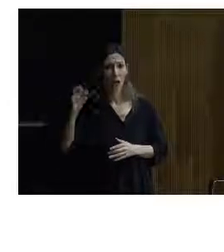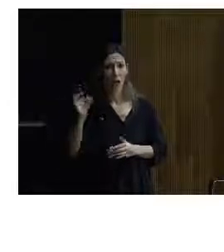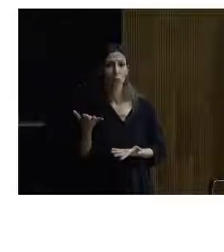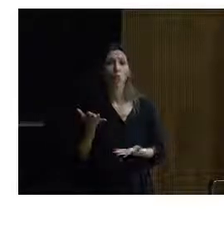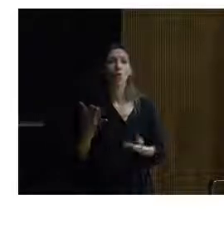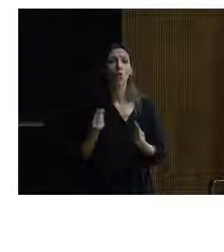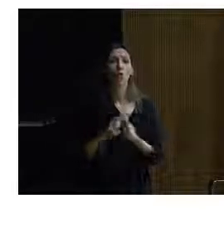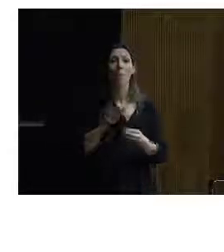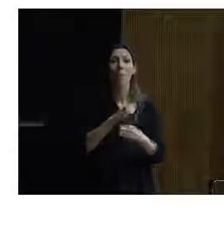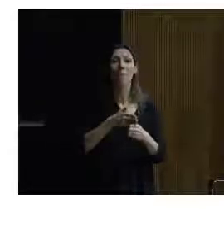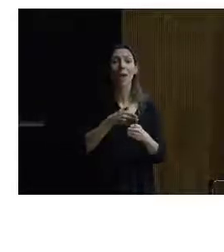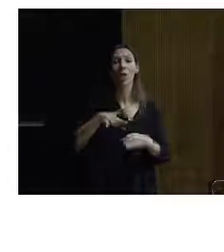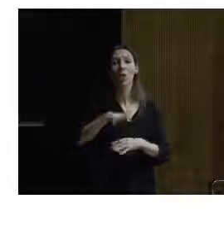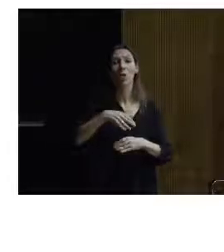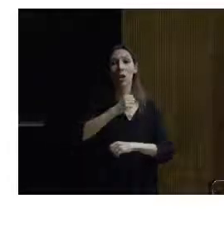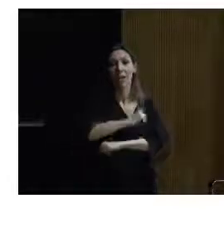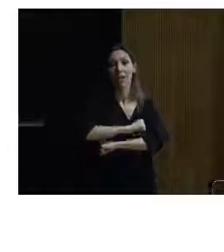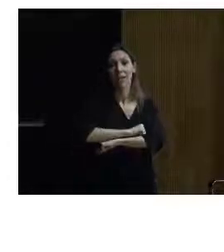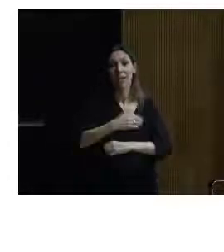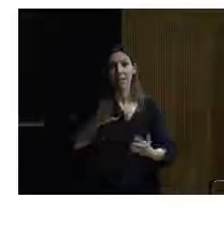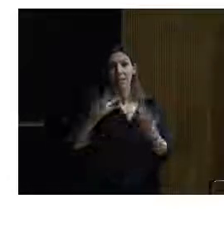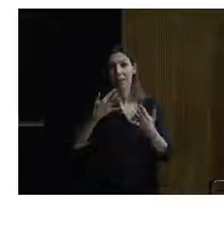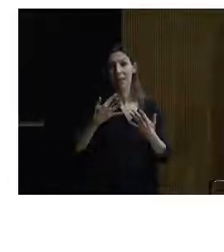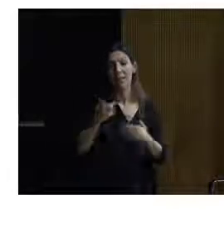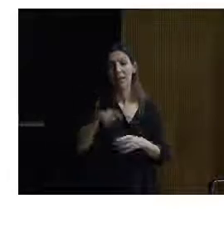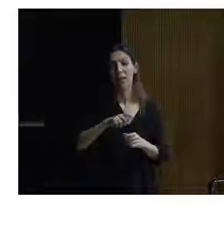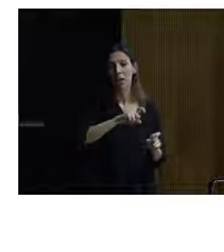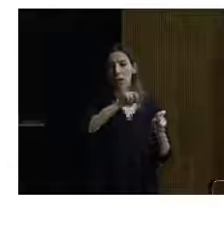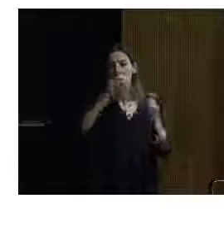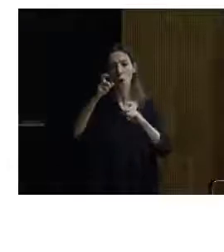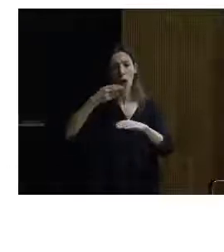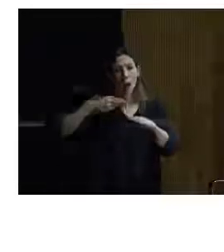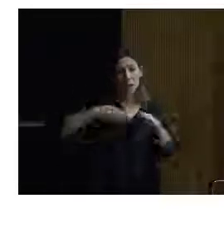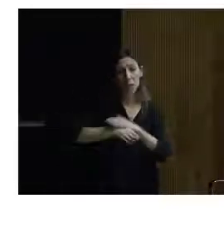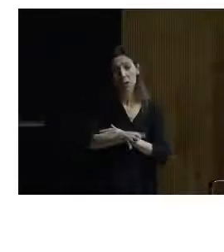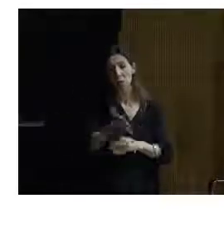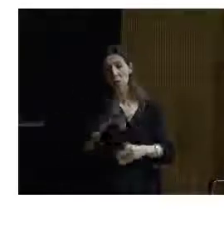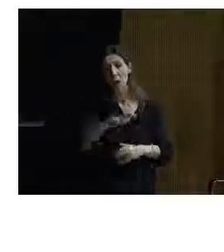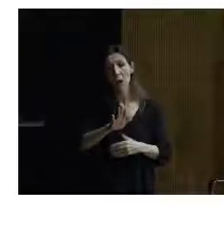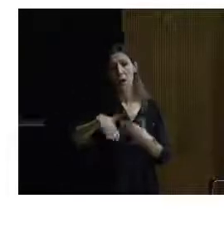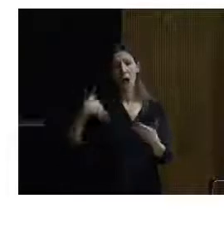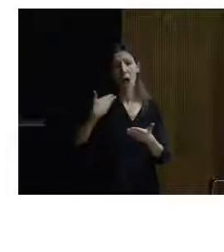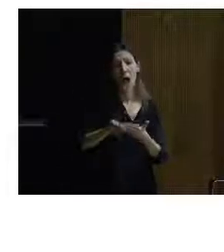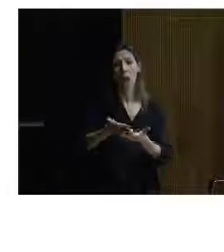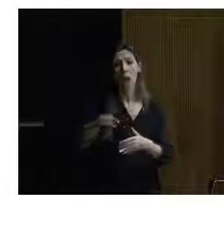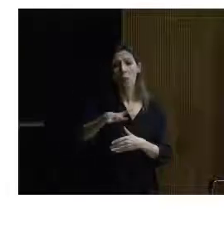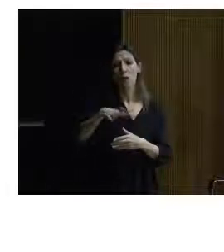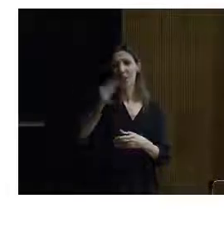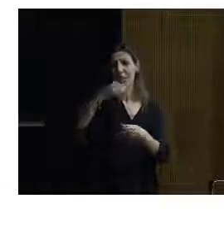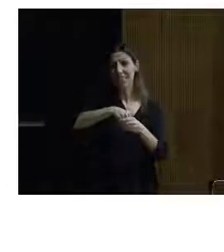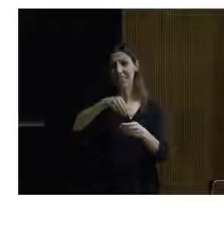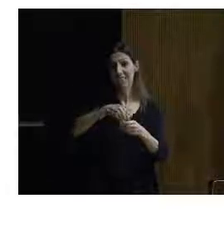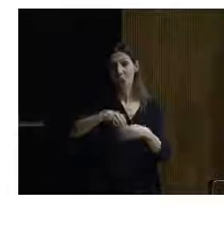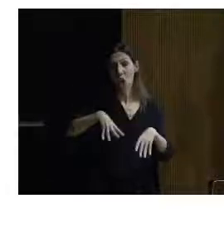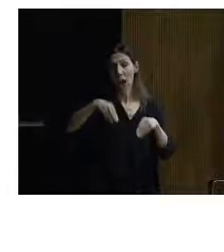Hay un recorrido más o menos accesible hasta la liza interior del Castillo, que es esta